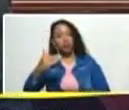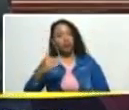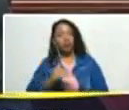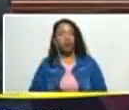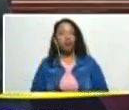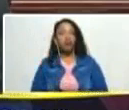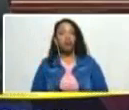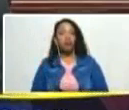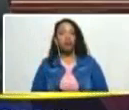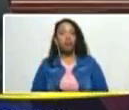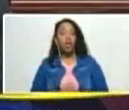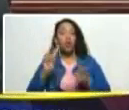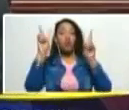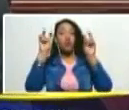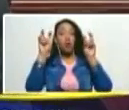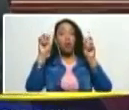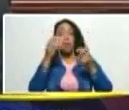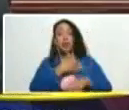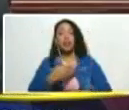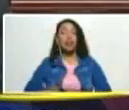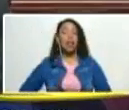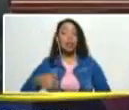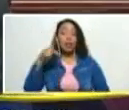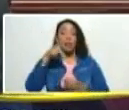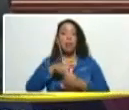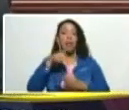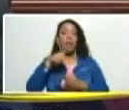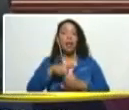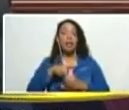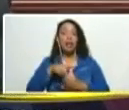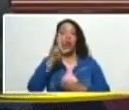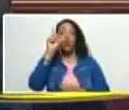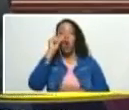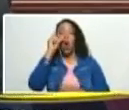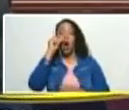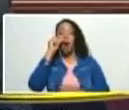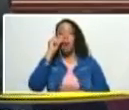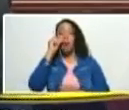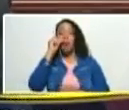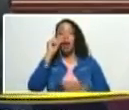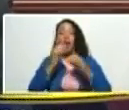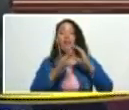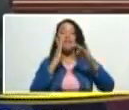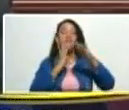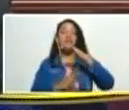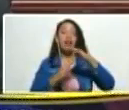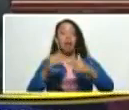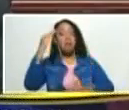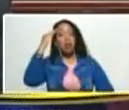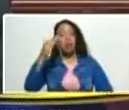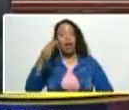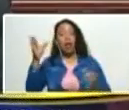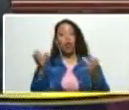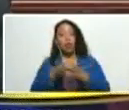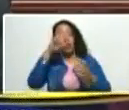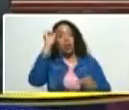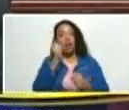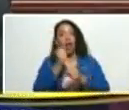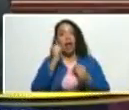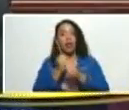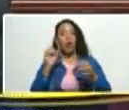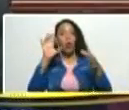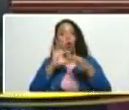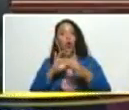flamante nuevo presidente de PDVSA un hombre que viene de filas militares y de la clase obrera unión cívico